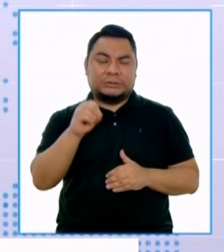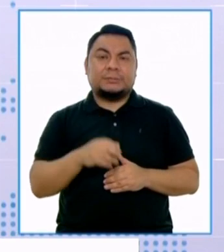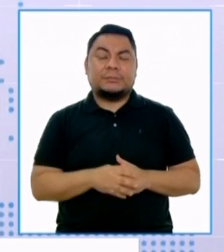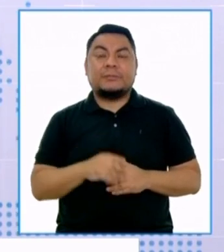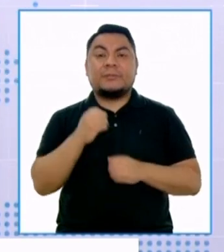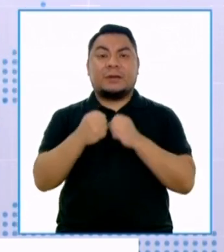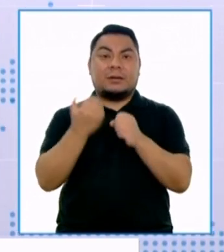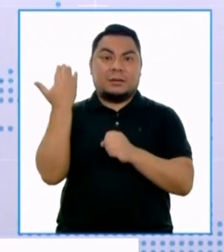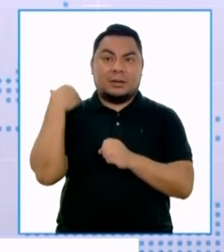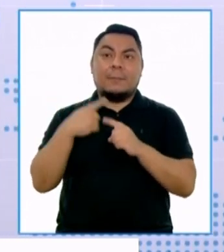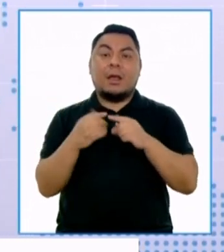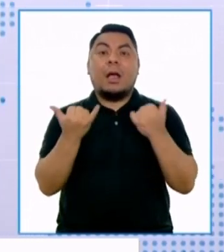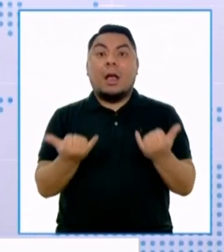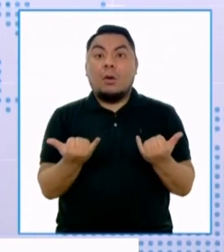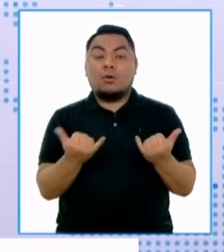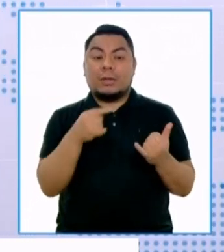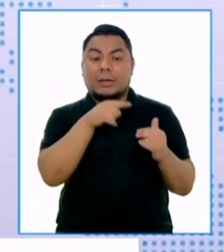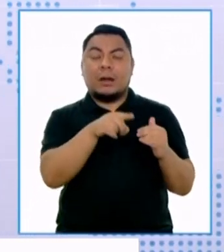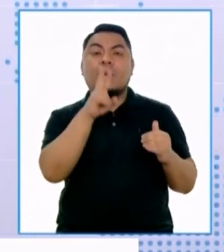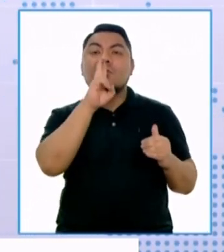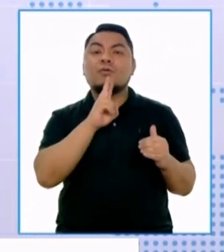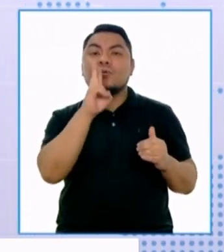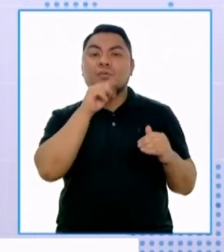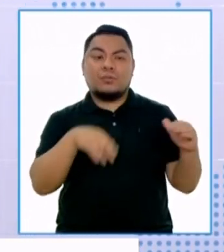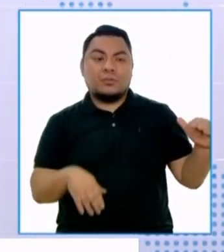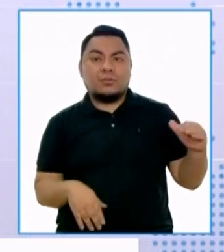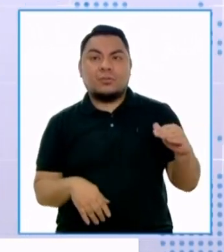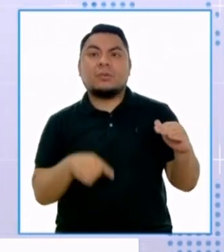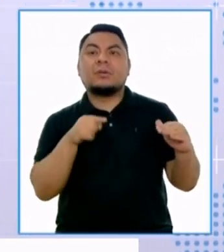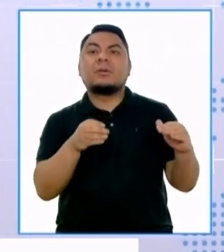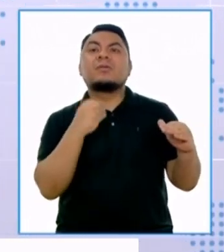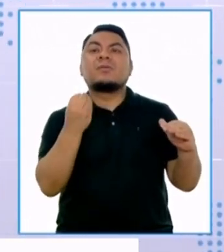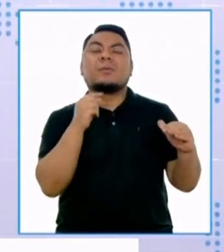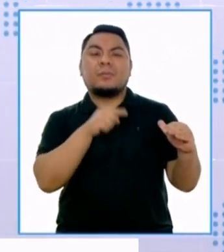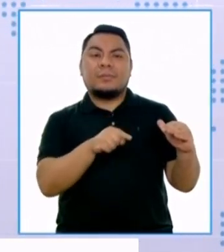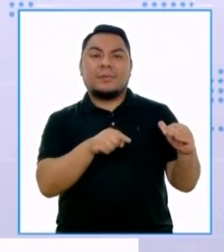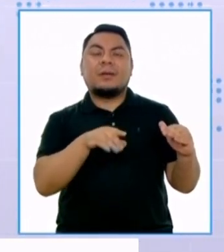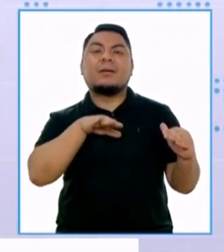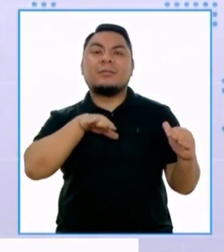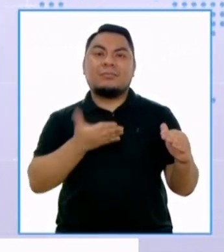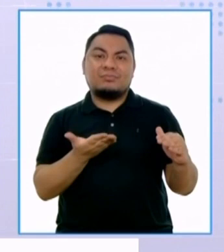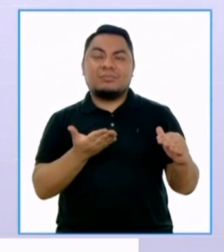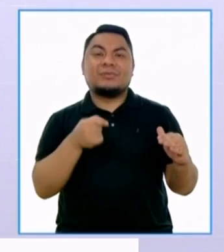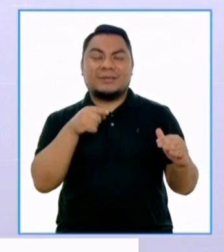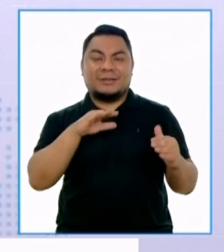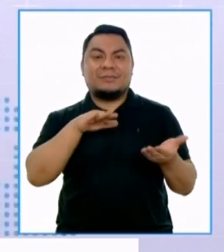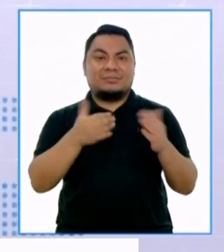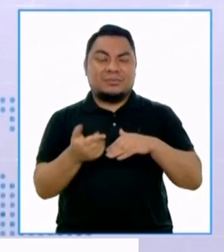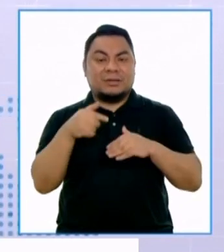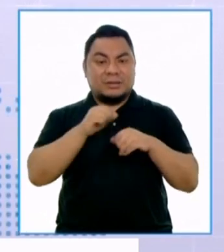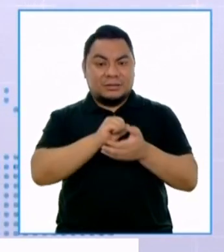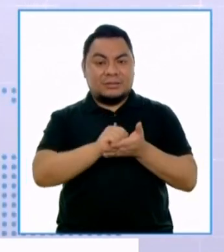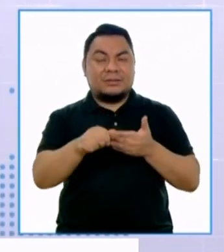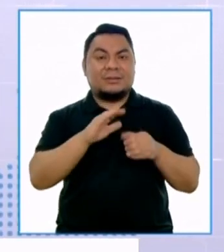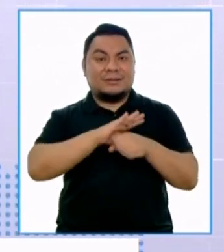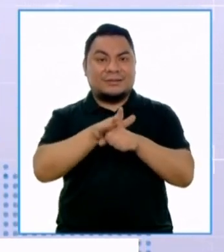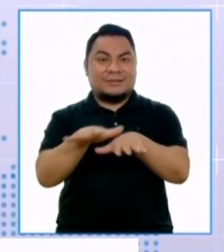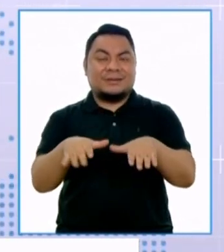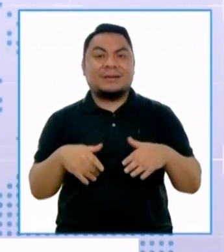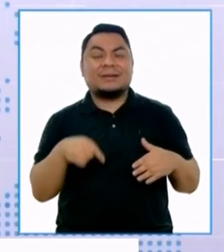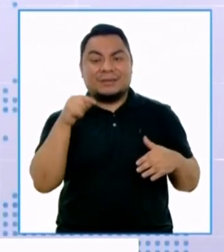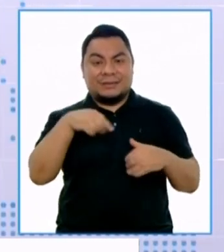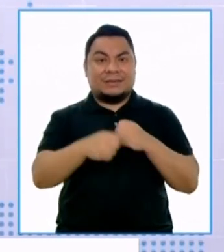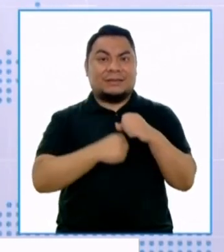esta imagen una línea roja. Esta línea roja nos muestra la evolución de los fallecidos a lo largo de los meses de pandemia.